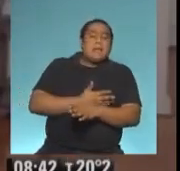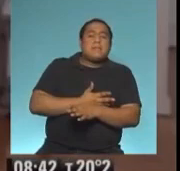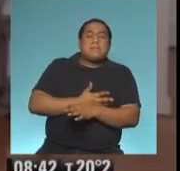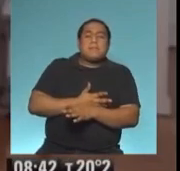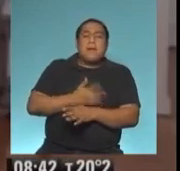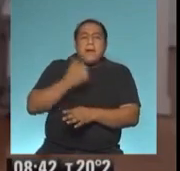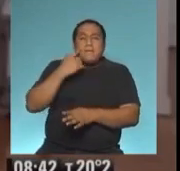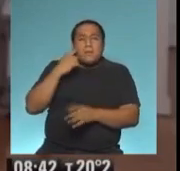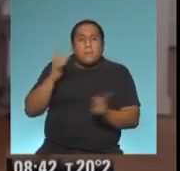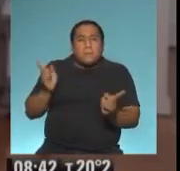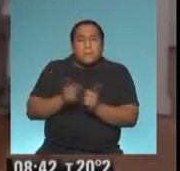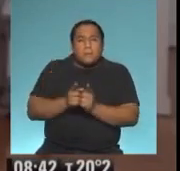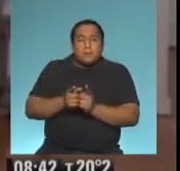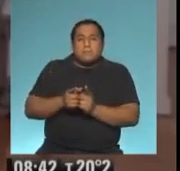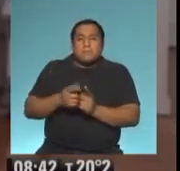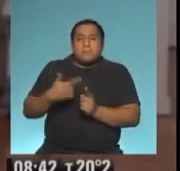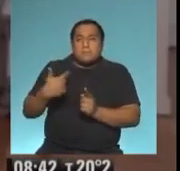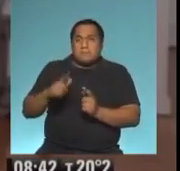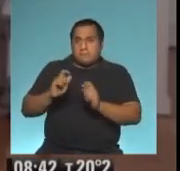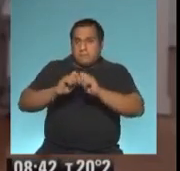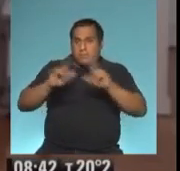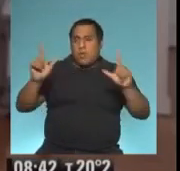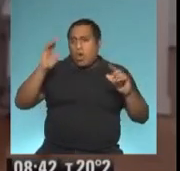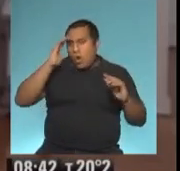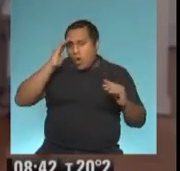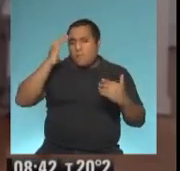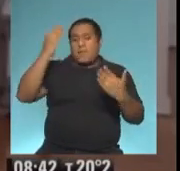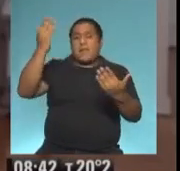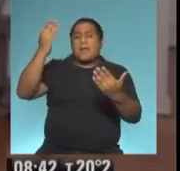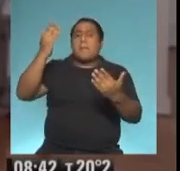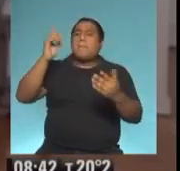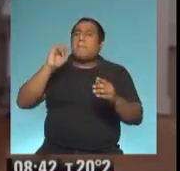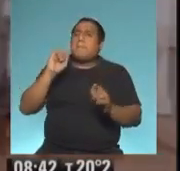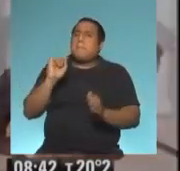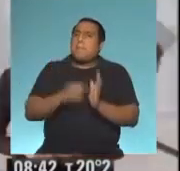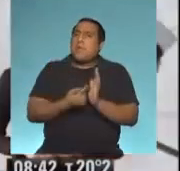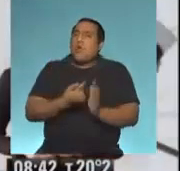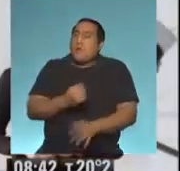pequeño homenaje, muy cortito, pero con muchísima emoción.